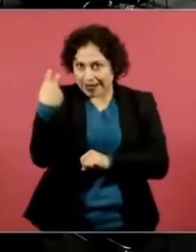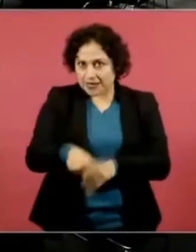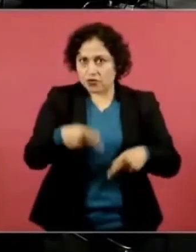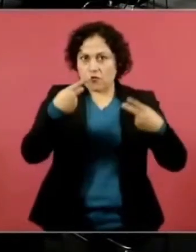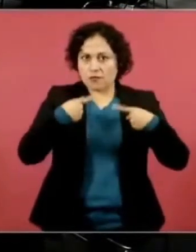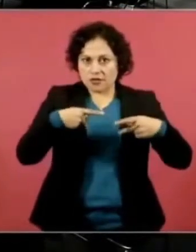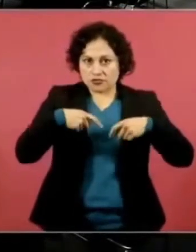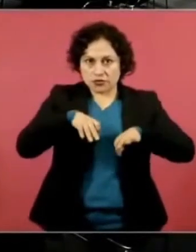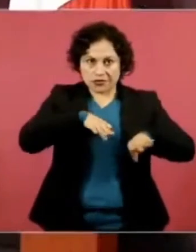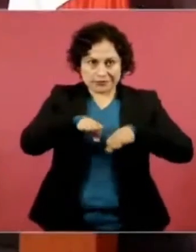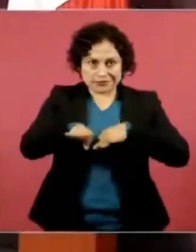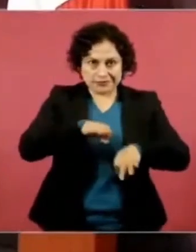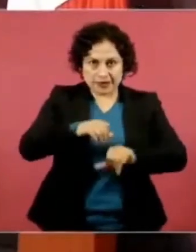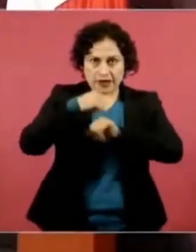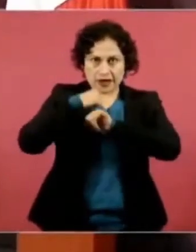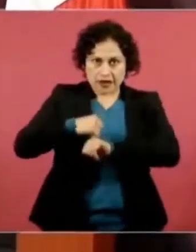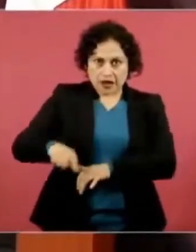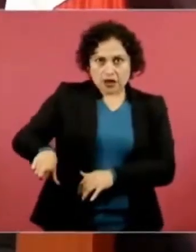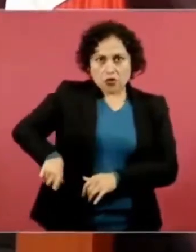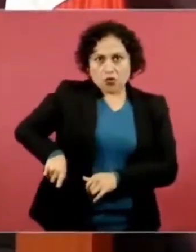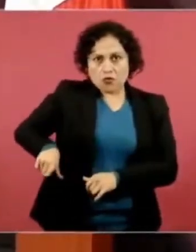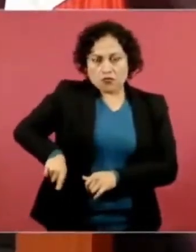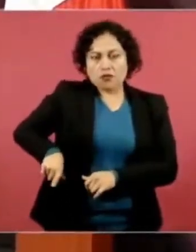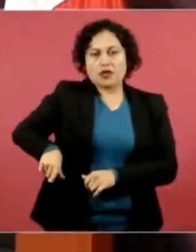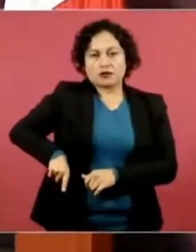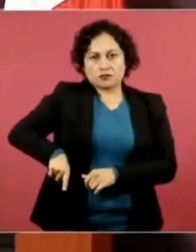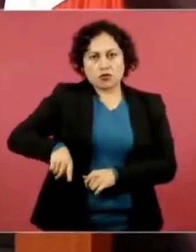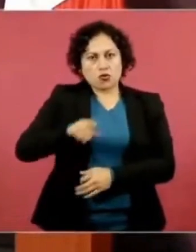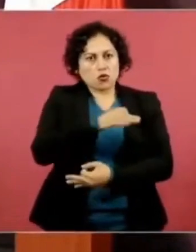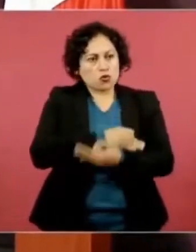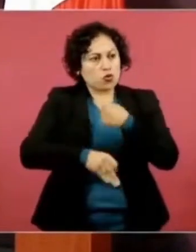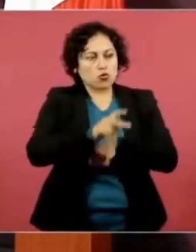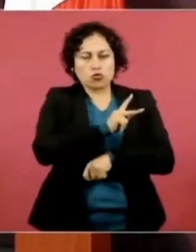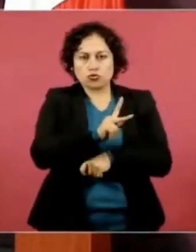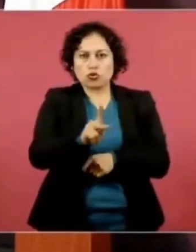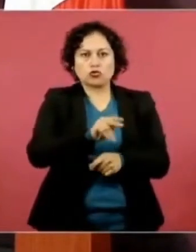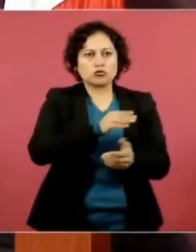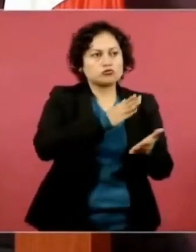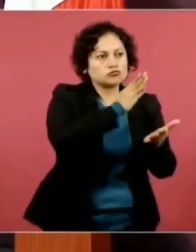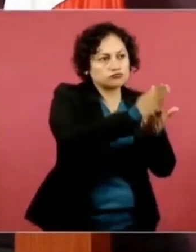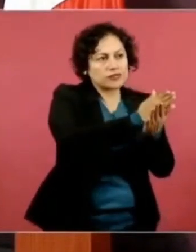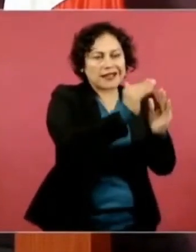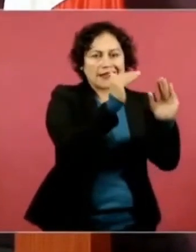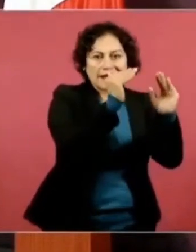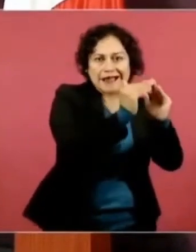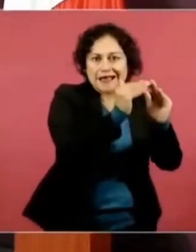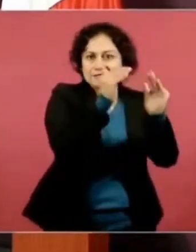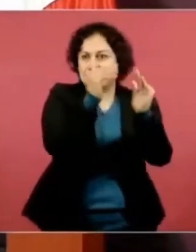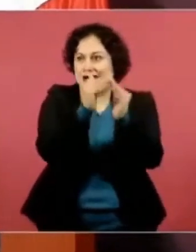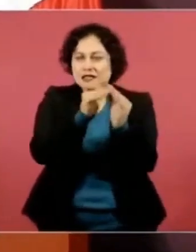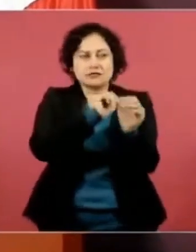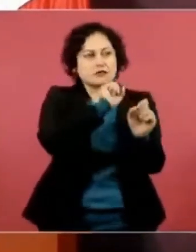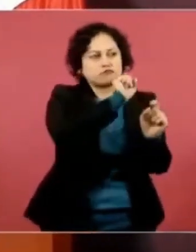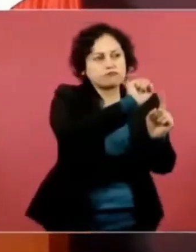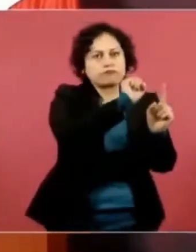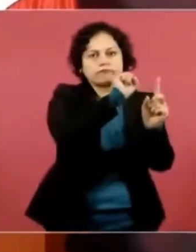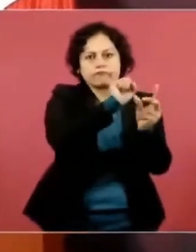por casa. Pero todavía no terminamos. Porque, por ejemplo,